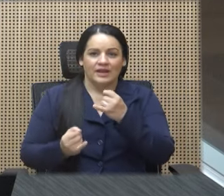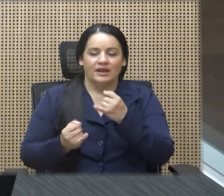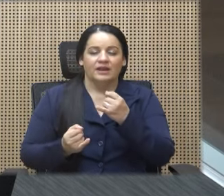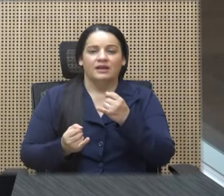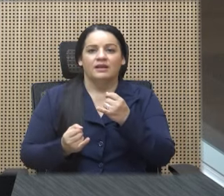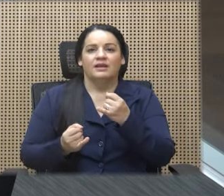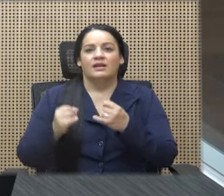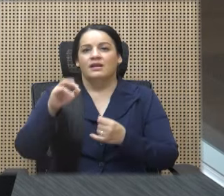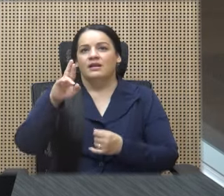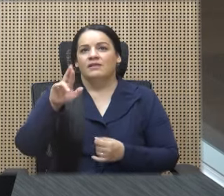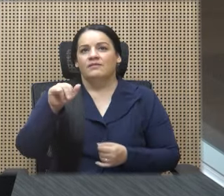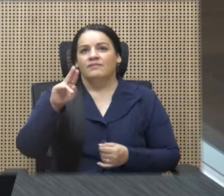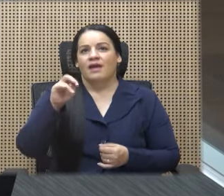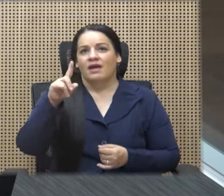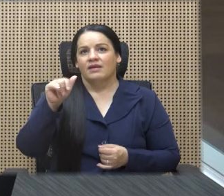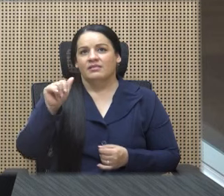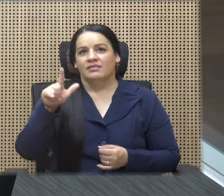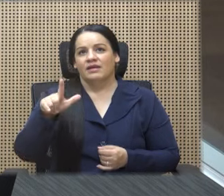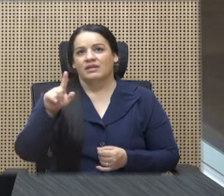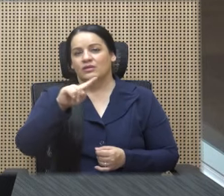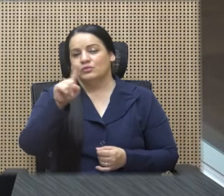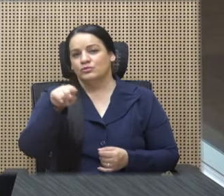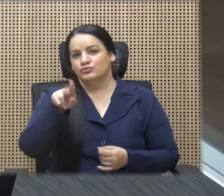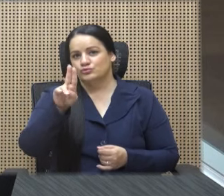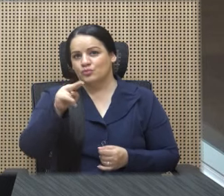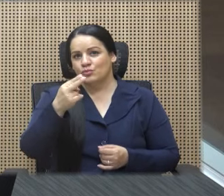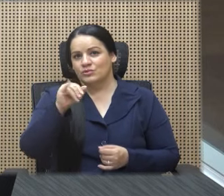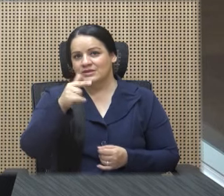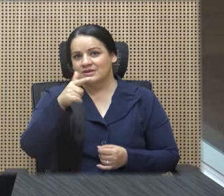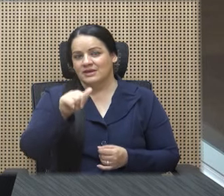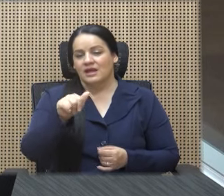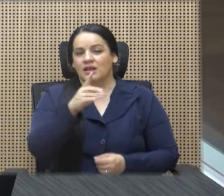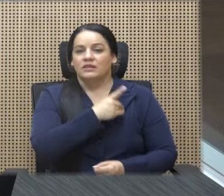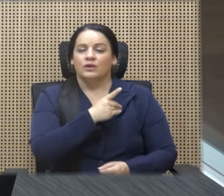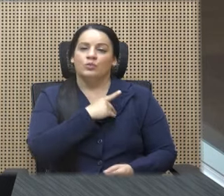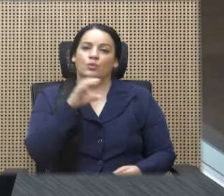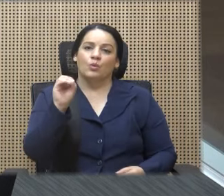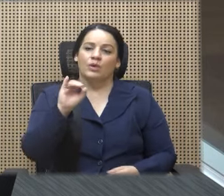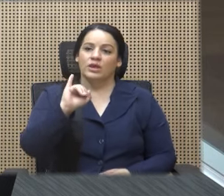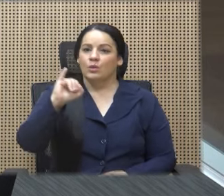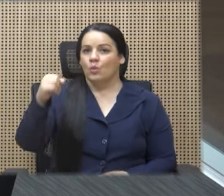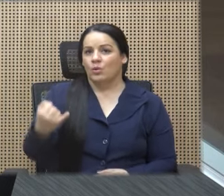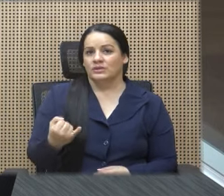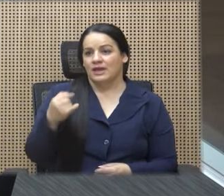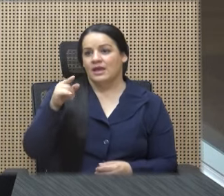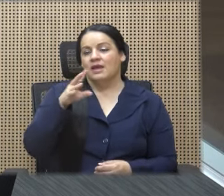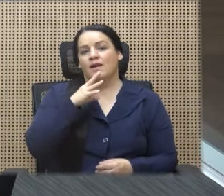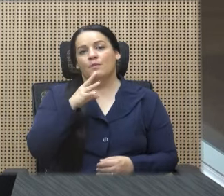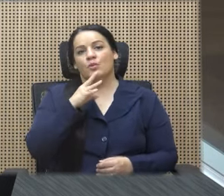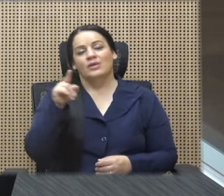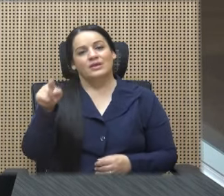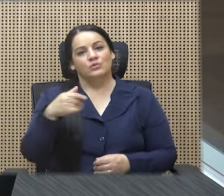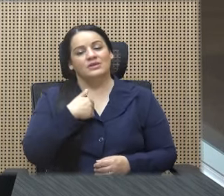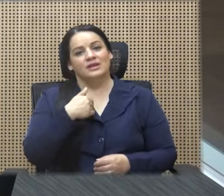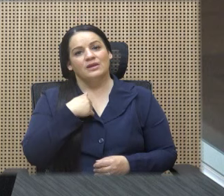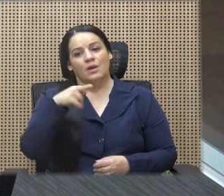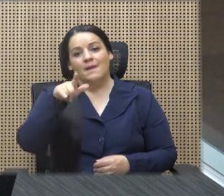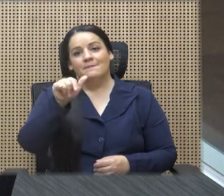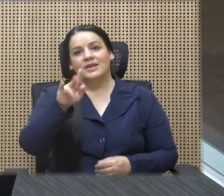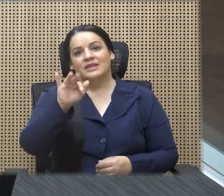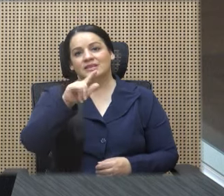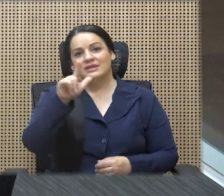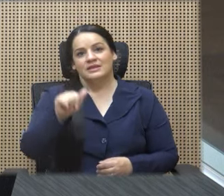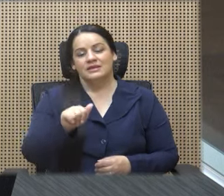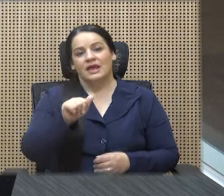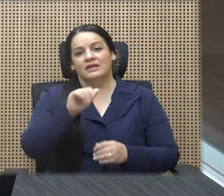Randall Zúñiga que es el director del OIJ verdad habló acerca de que ellos tenían una plantilla establecida para definir roles